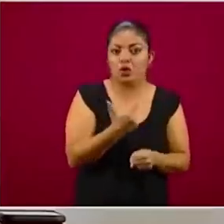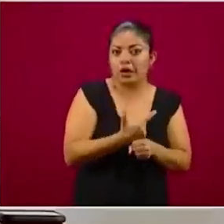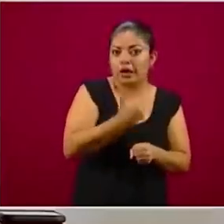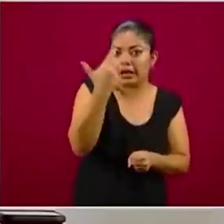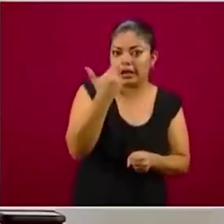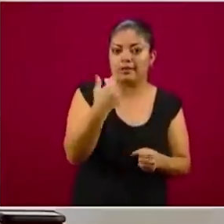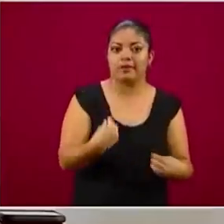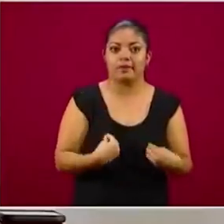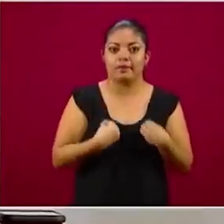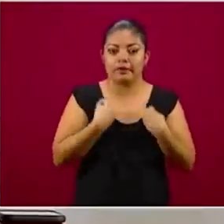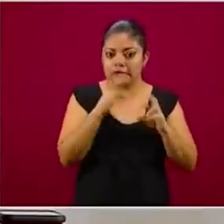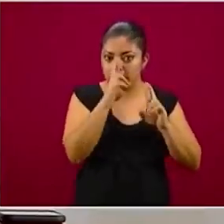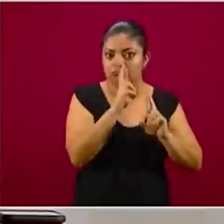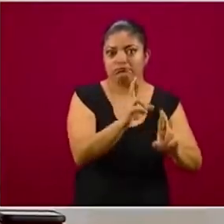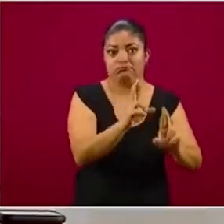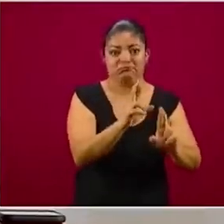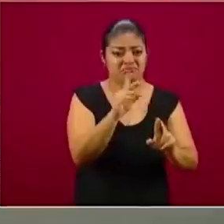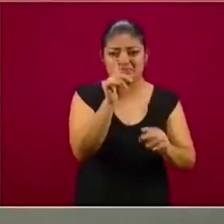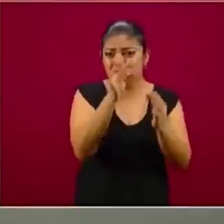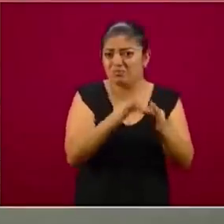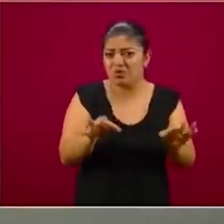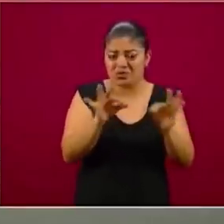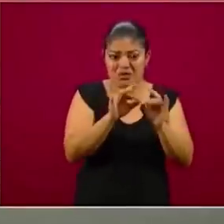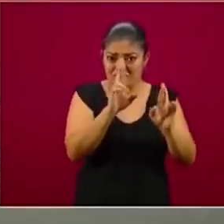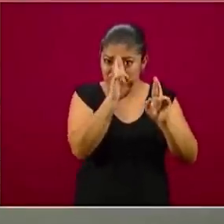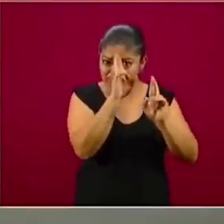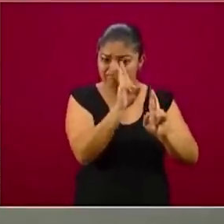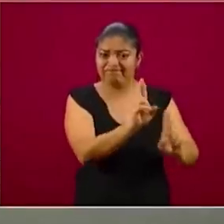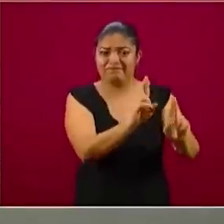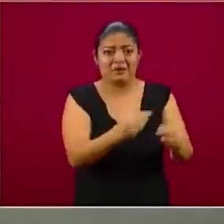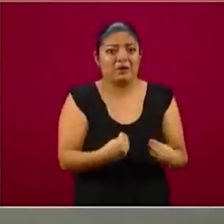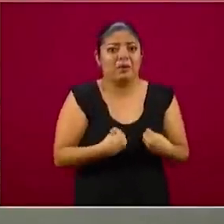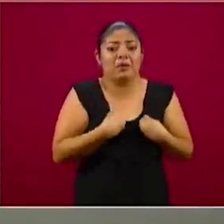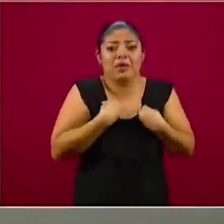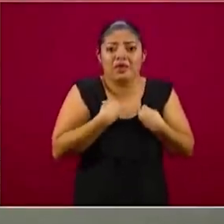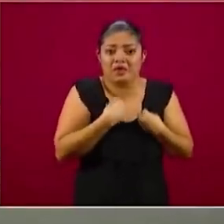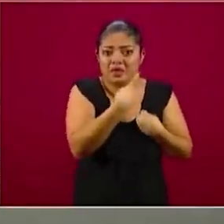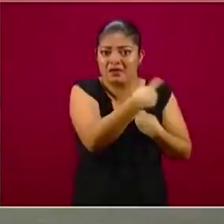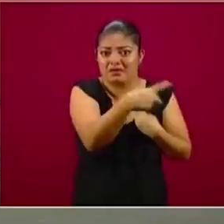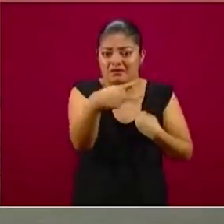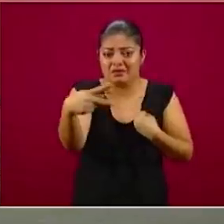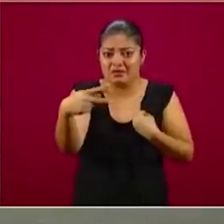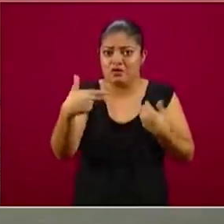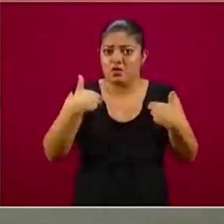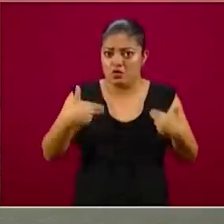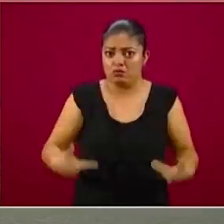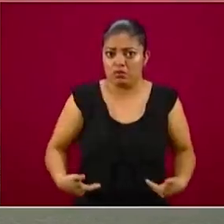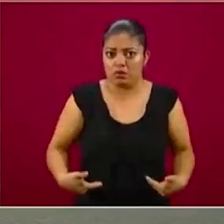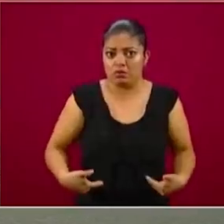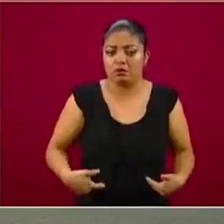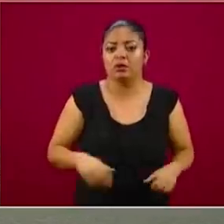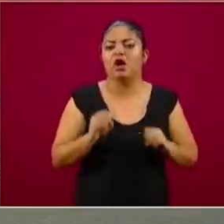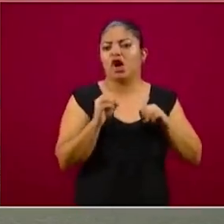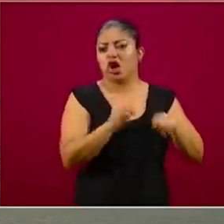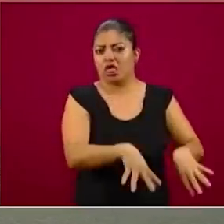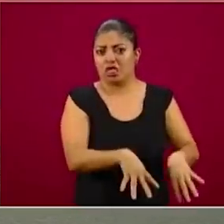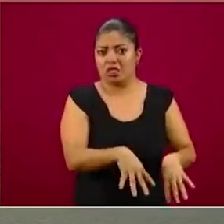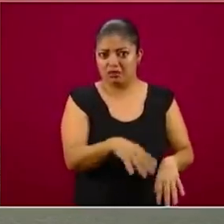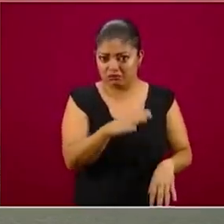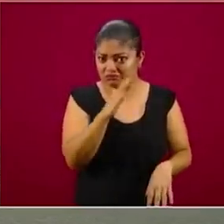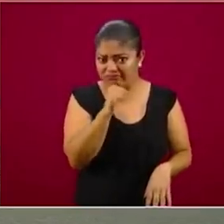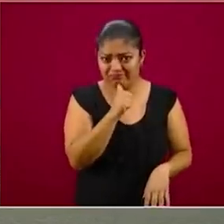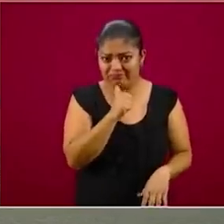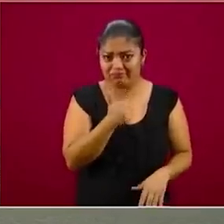la vida humana y como respetamos y veneramos la salud y la vida humana, no vamos a echarlo a perder, no debemos echarlo a perder,